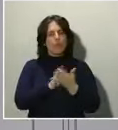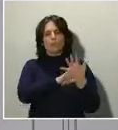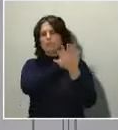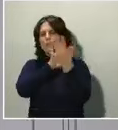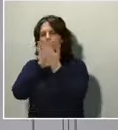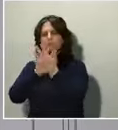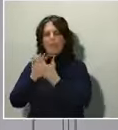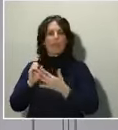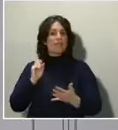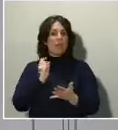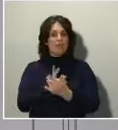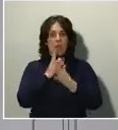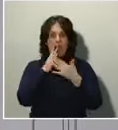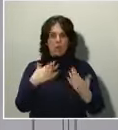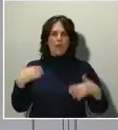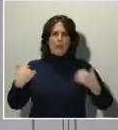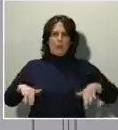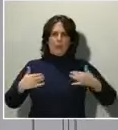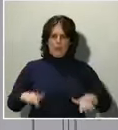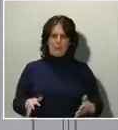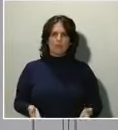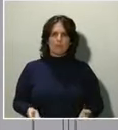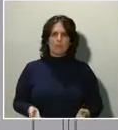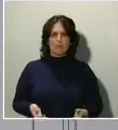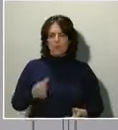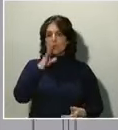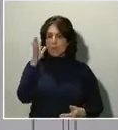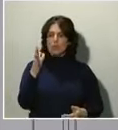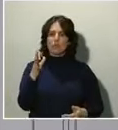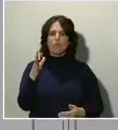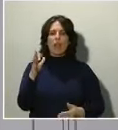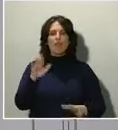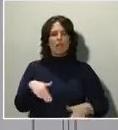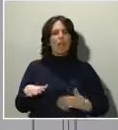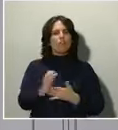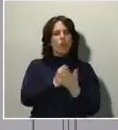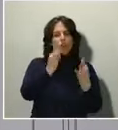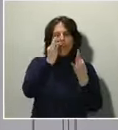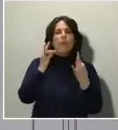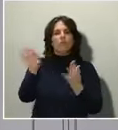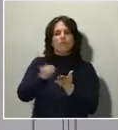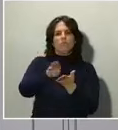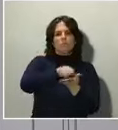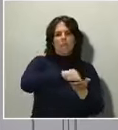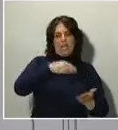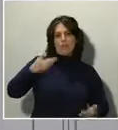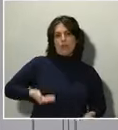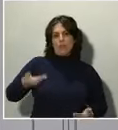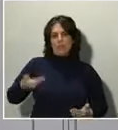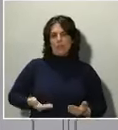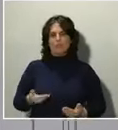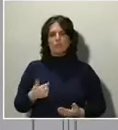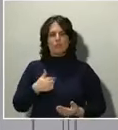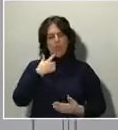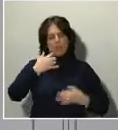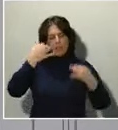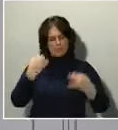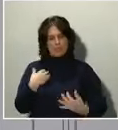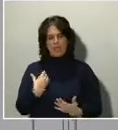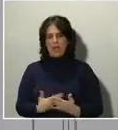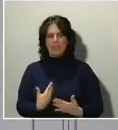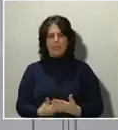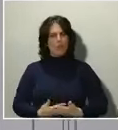envergadura. Y, por tanto, todos los matices son importantes. Lo que sí que les puedo garantizar a los españoles es que tienen la confianza de que el Gobierno de España